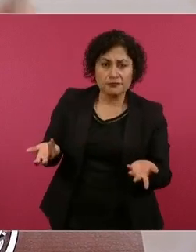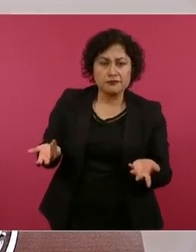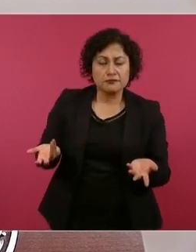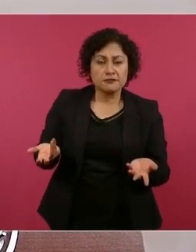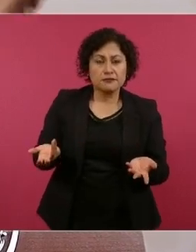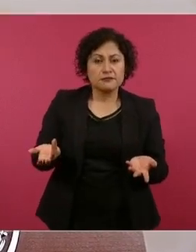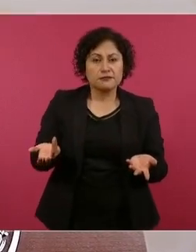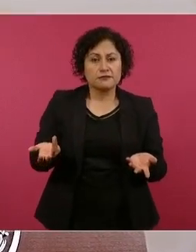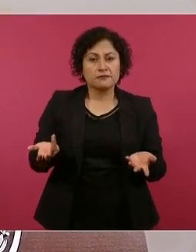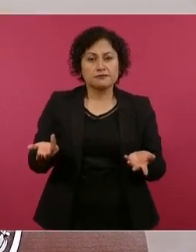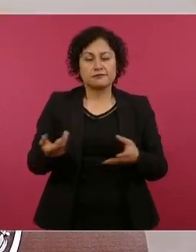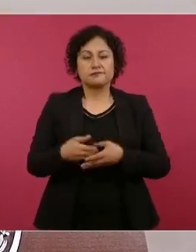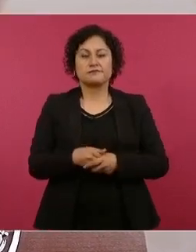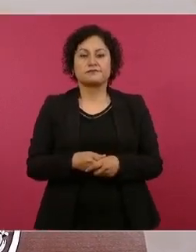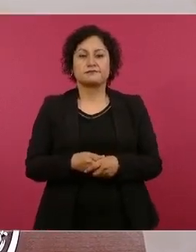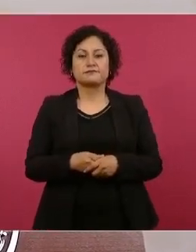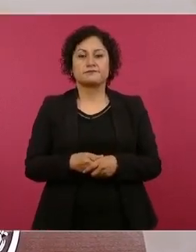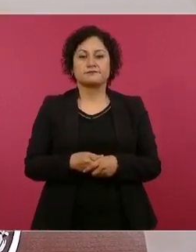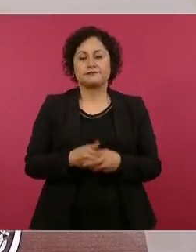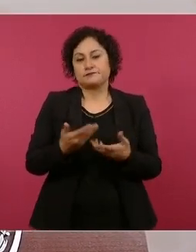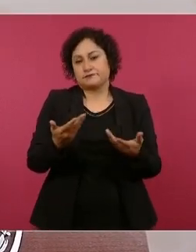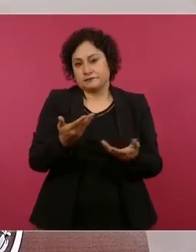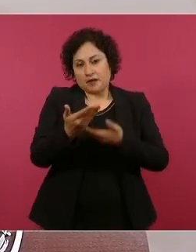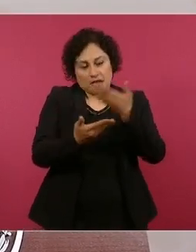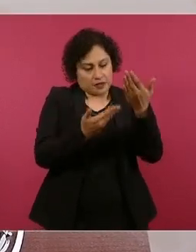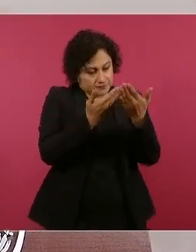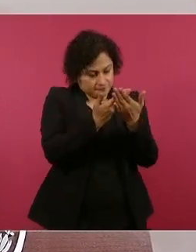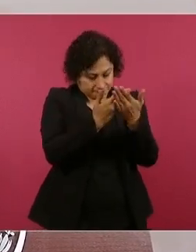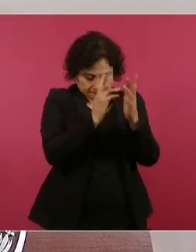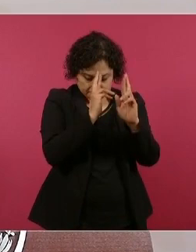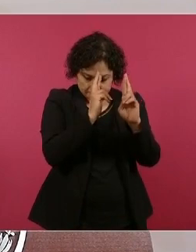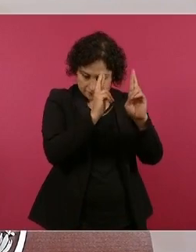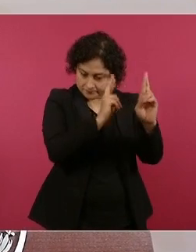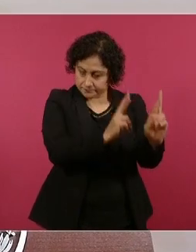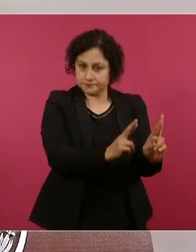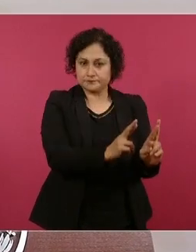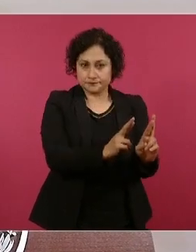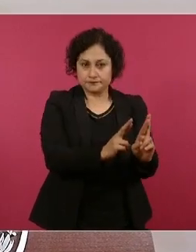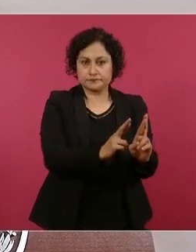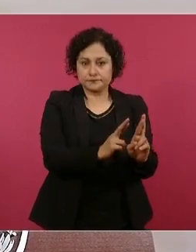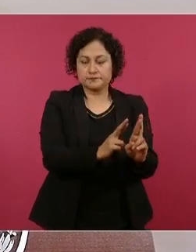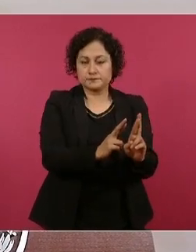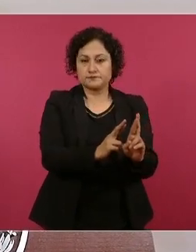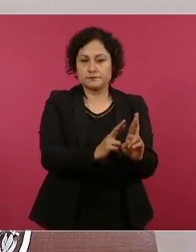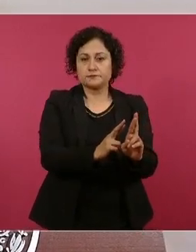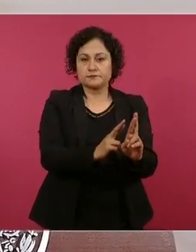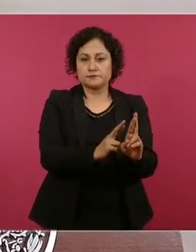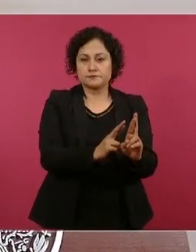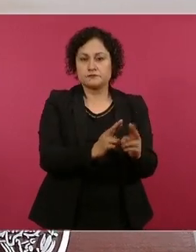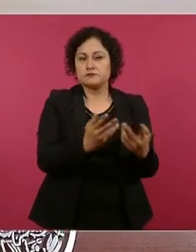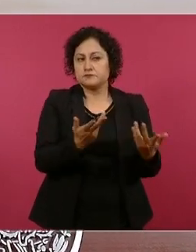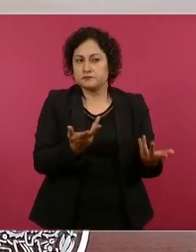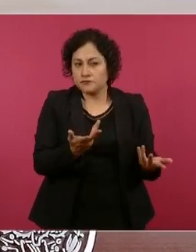y qué tienen que hacer con todo respeto, quitar